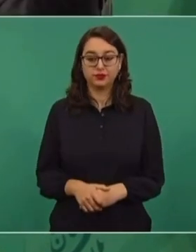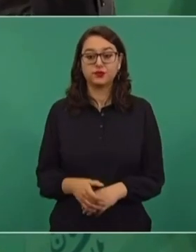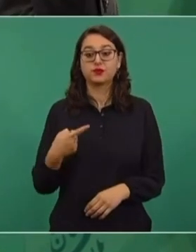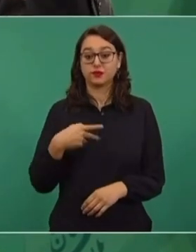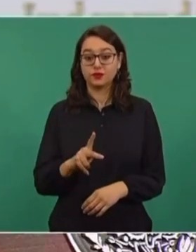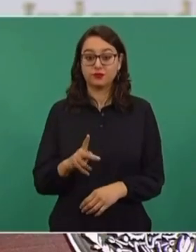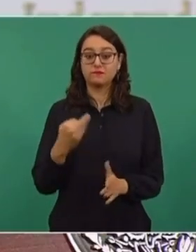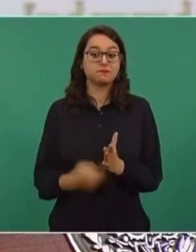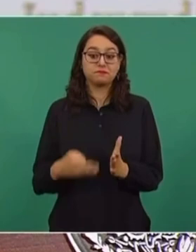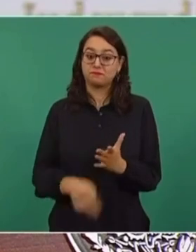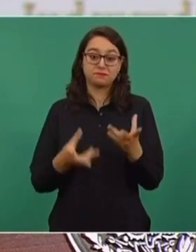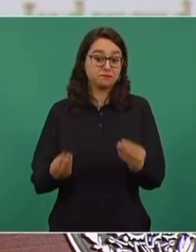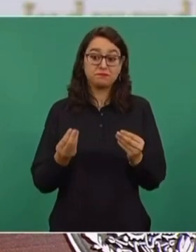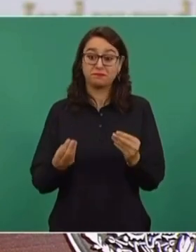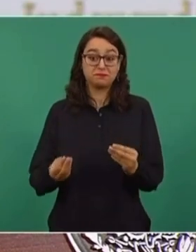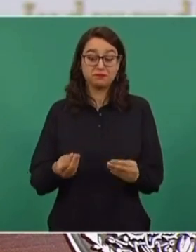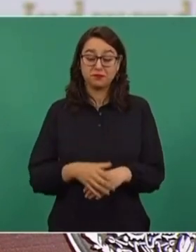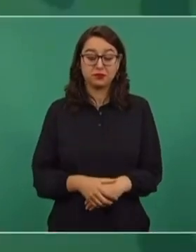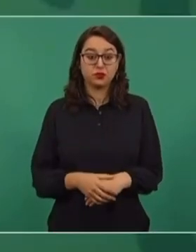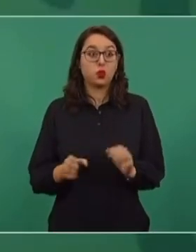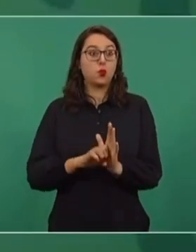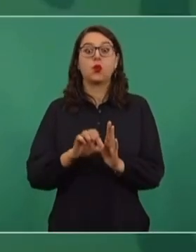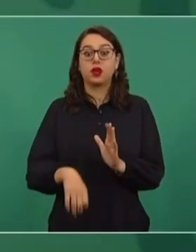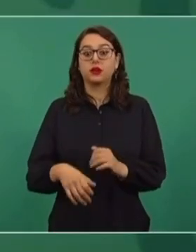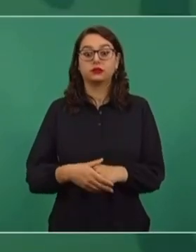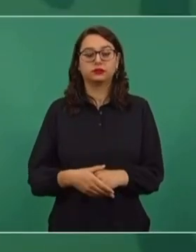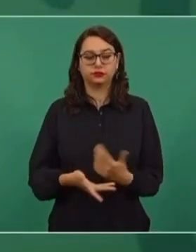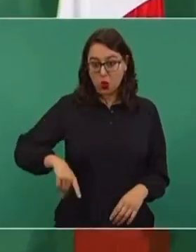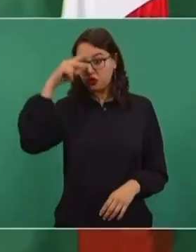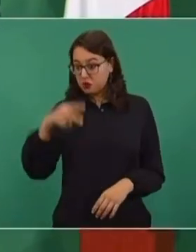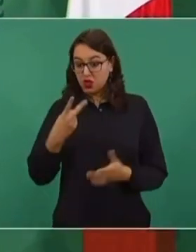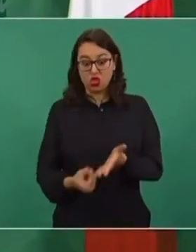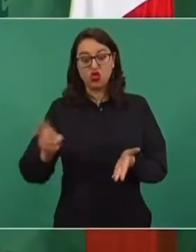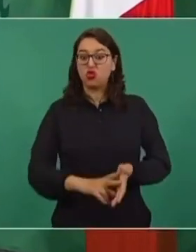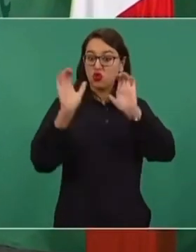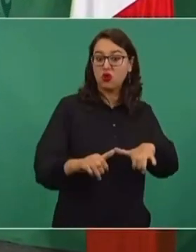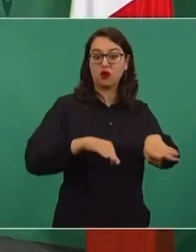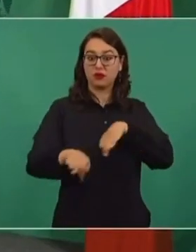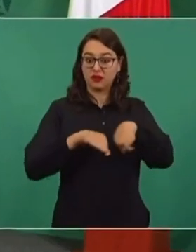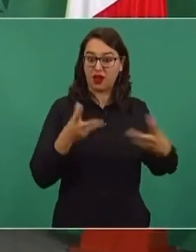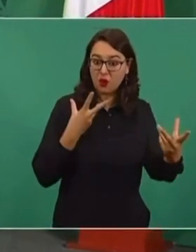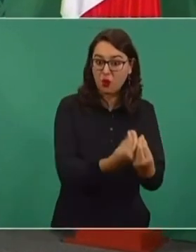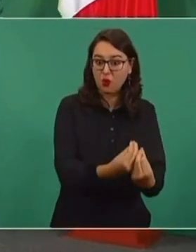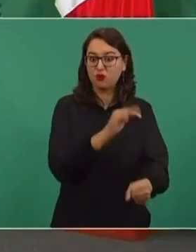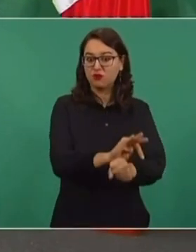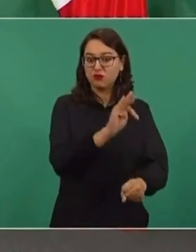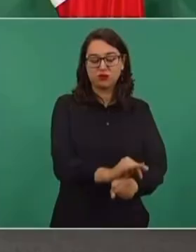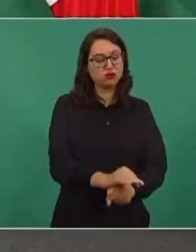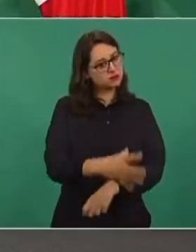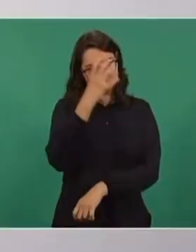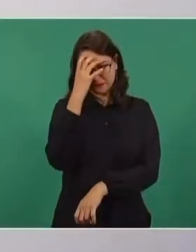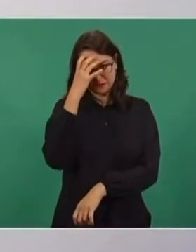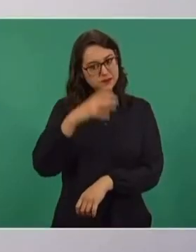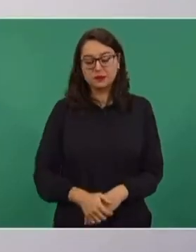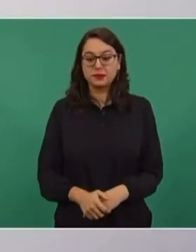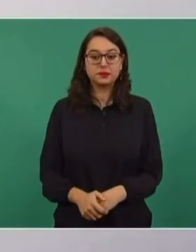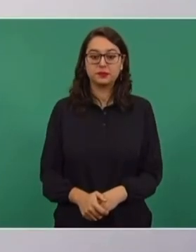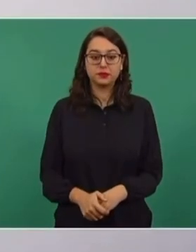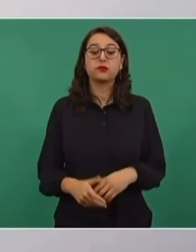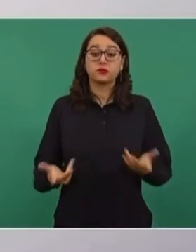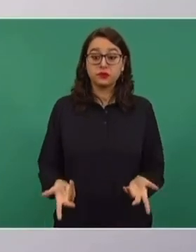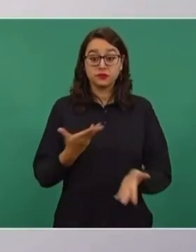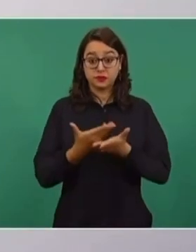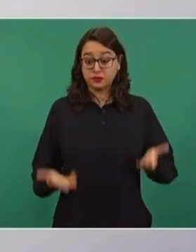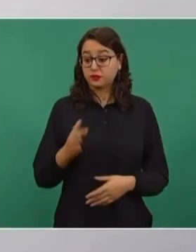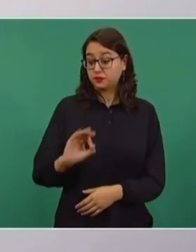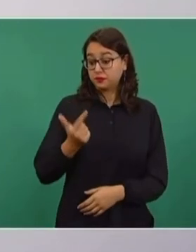Pero hay muchas cosas pendientes todavía. El dinero que entregaron de sobornos a los funcionarios del gobierno. Entonces, yo veo bien